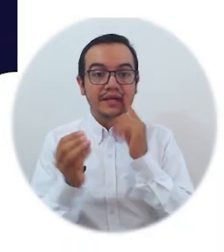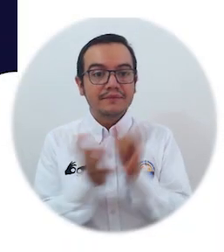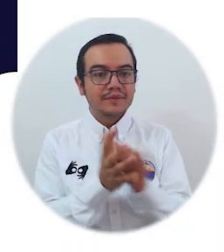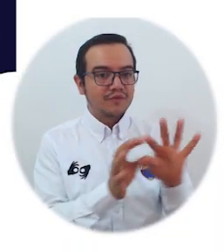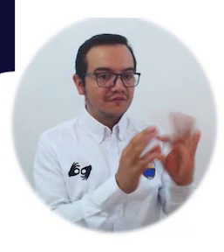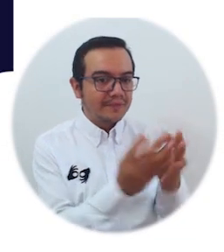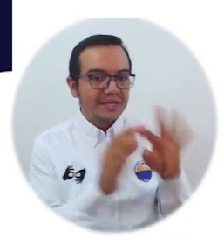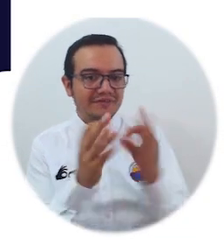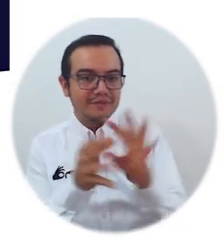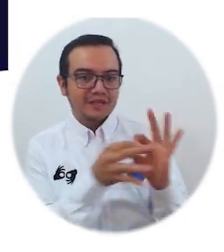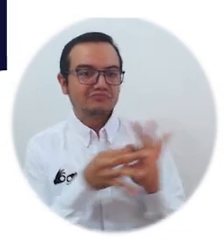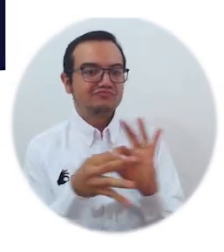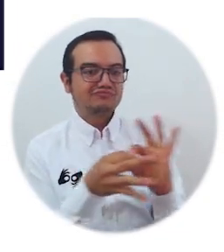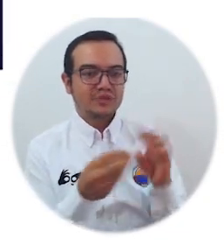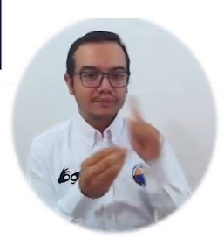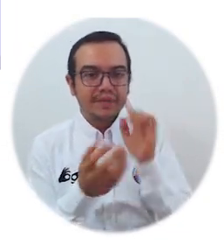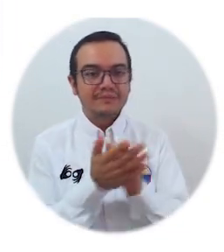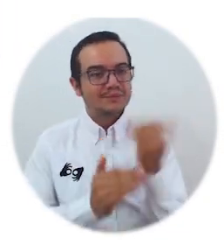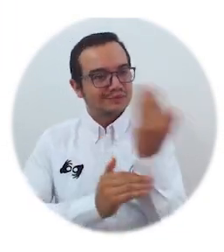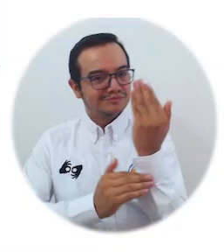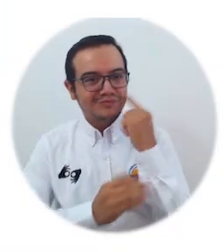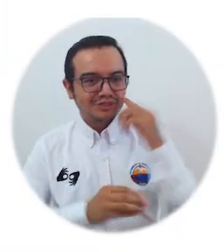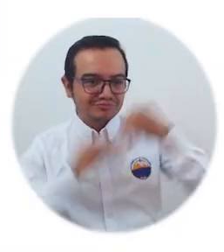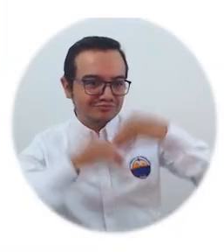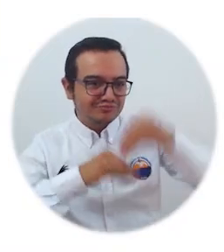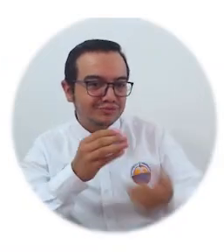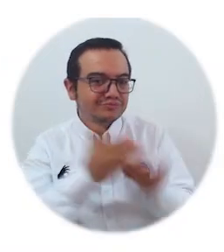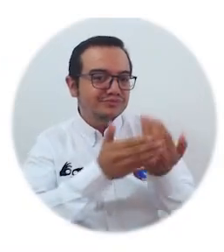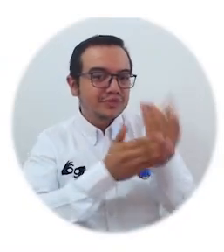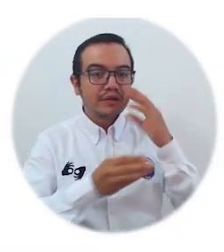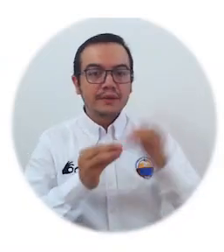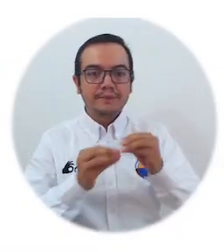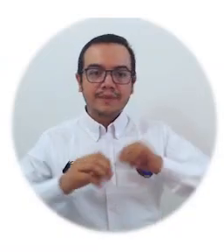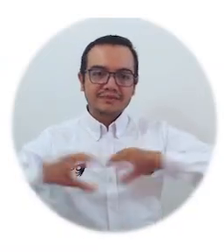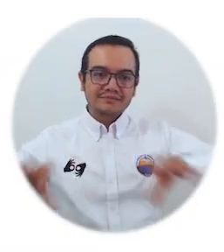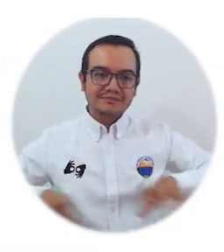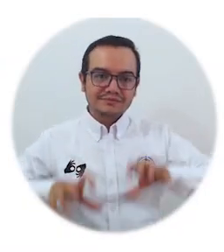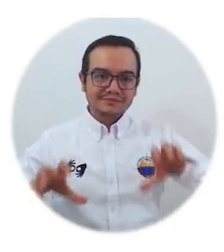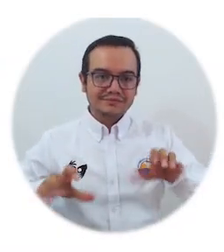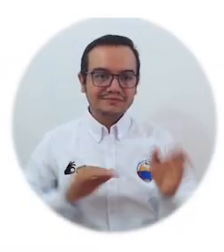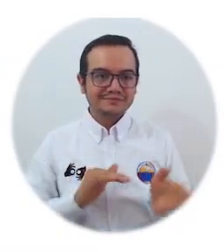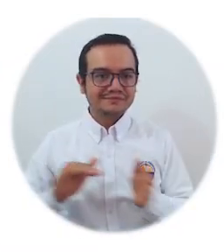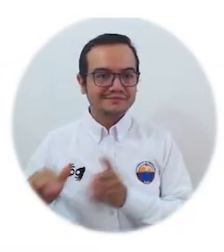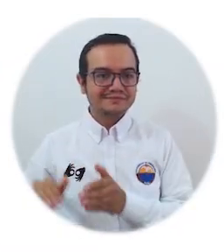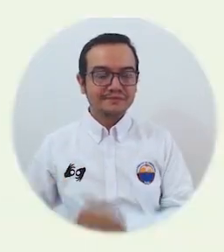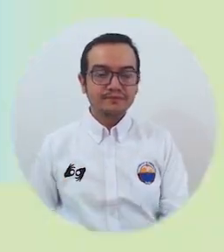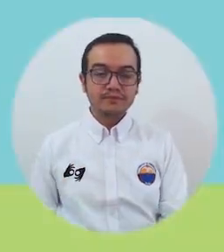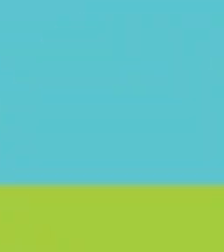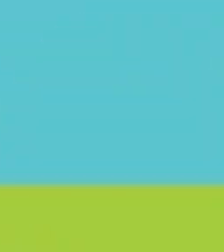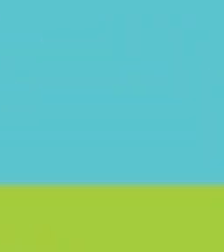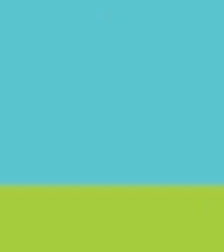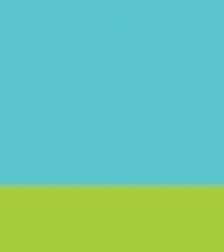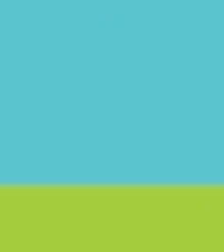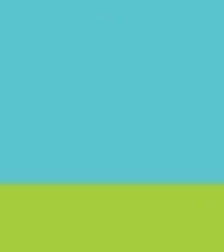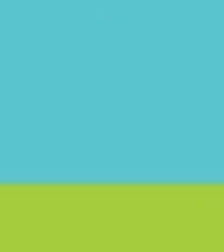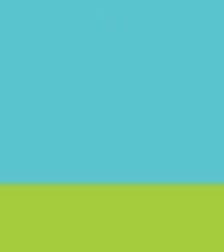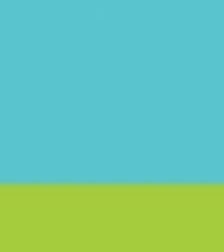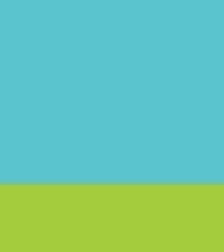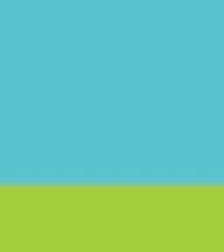hasta el próximo 23 de abril, con el fin de que las familias se unan en torno a este tipo de programas y además participen de ellos.